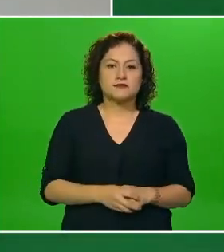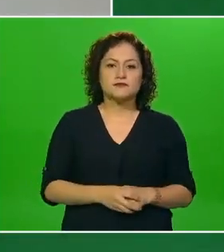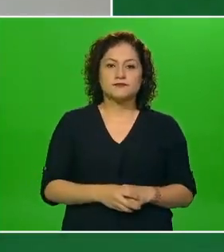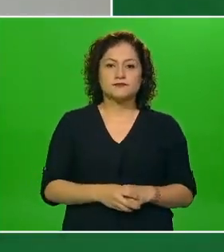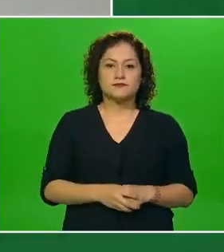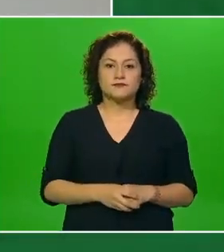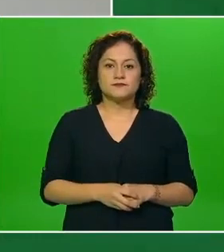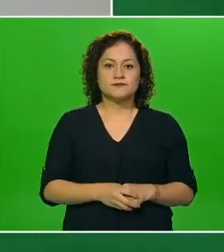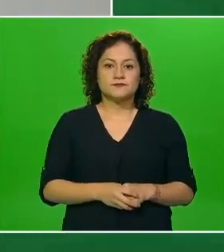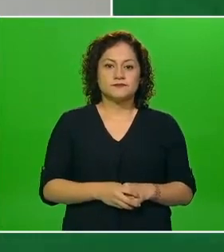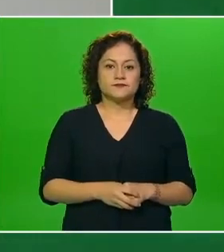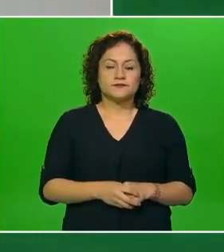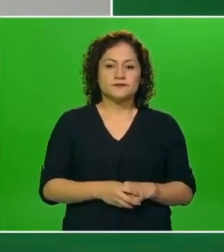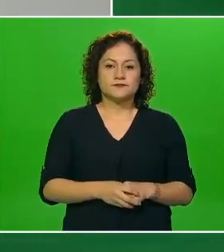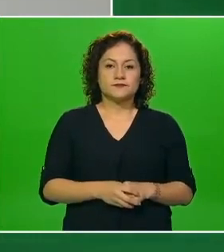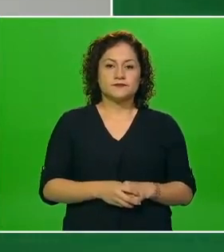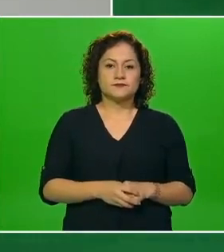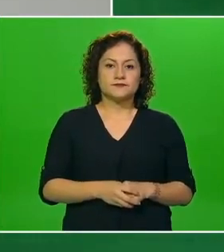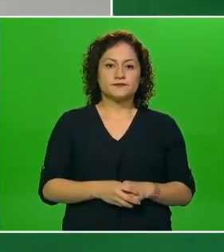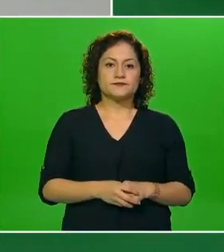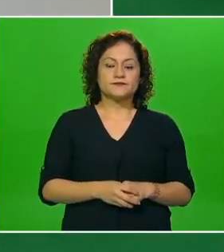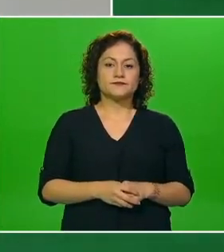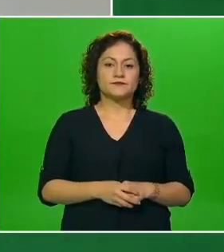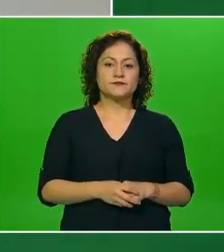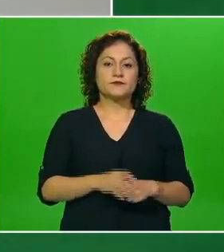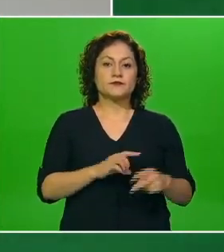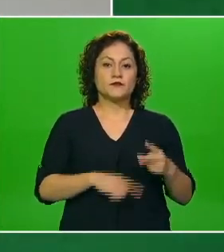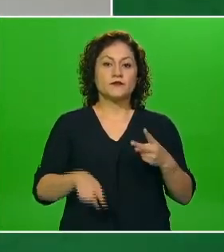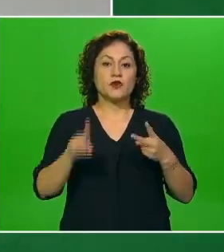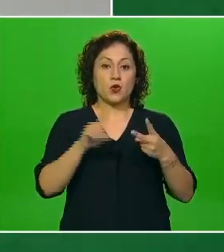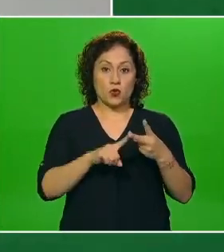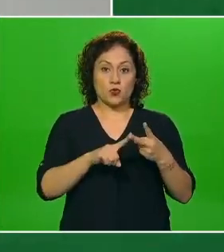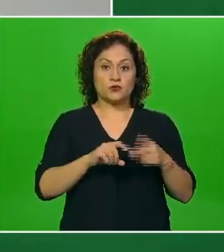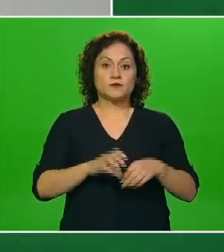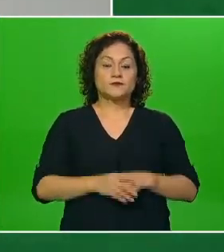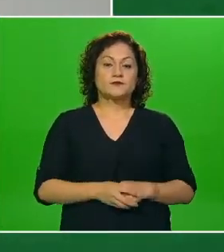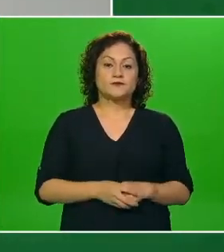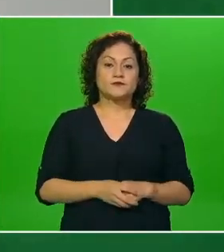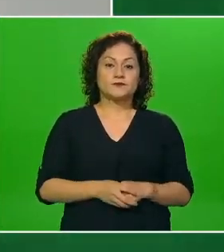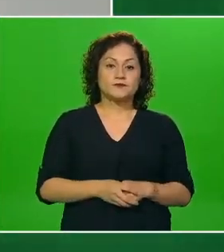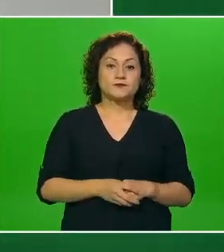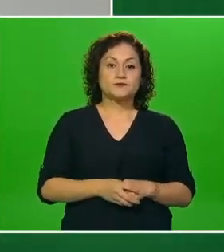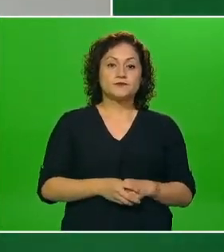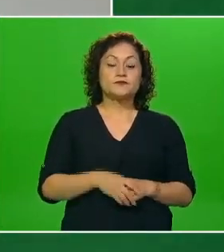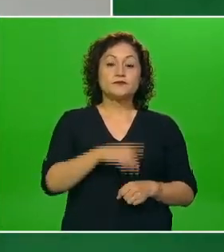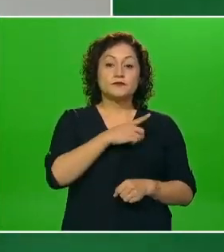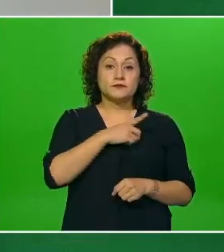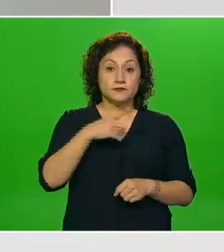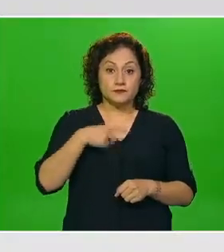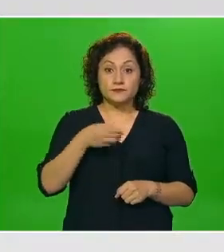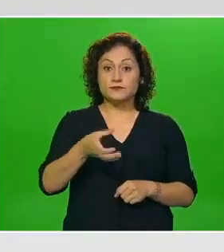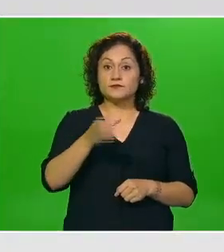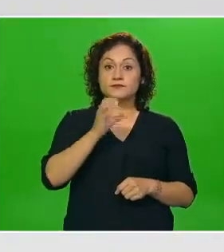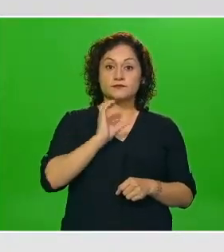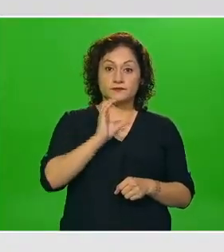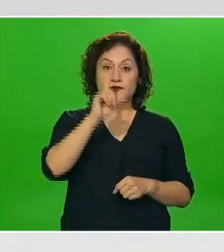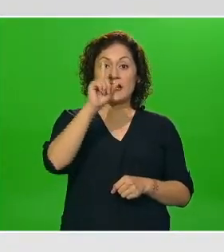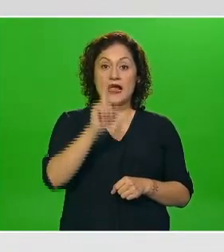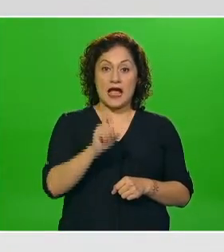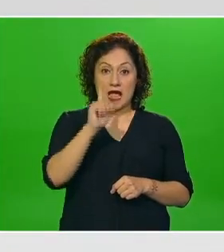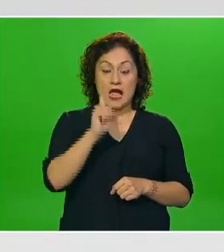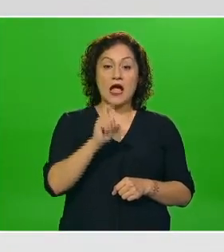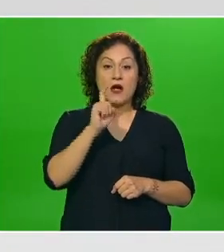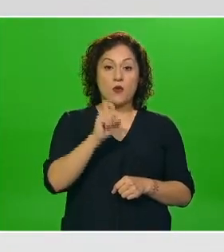niños y niñas la segunda recomendación es hidratarse con agua en los últimos años